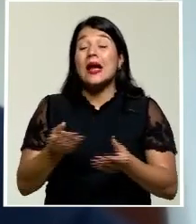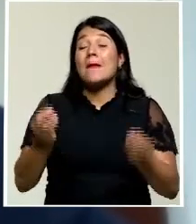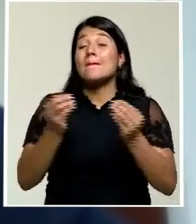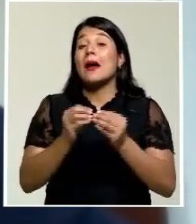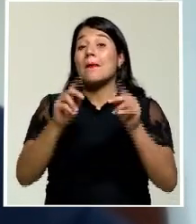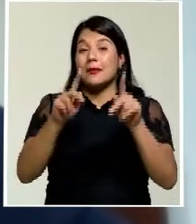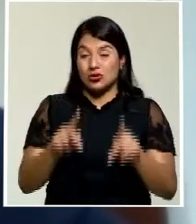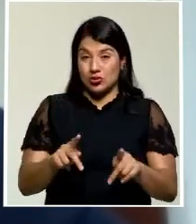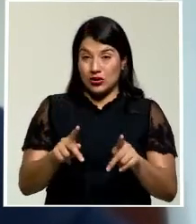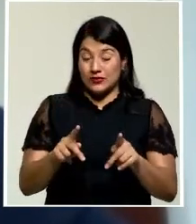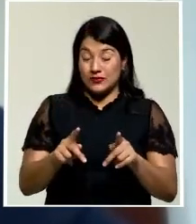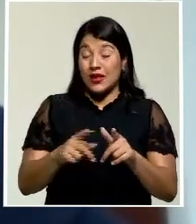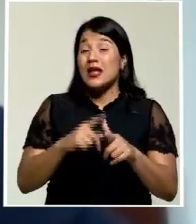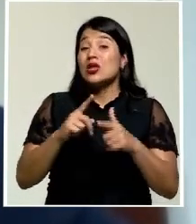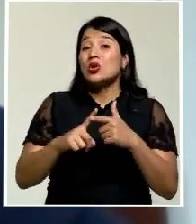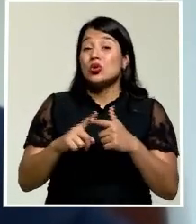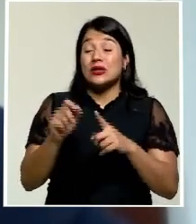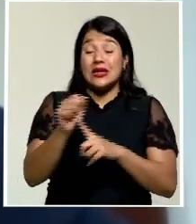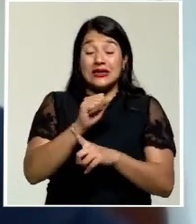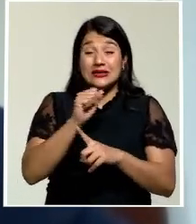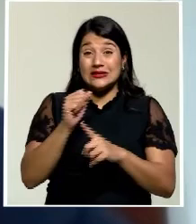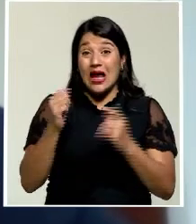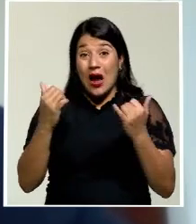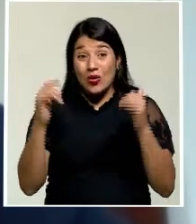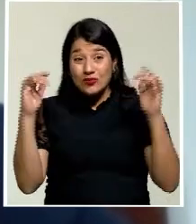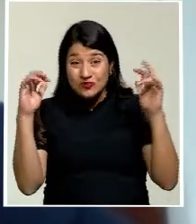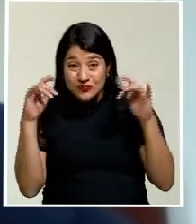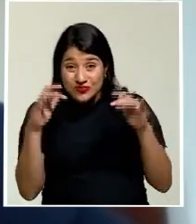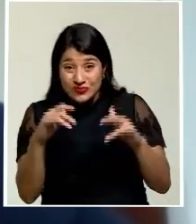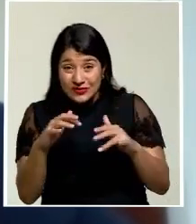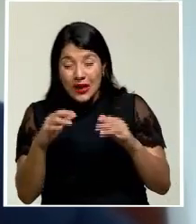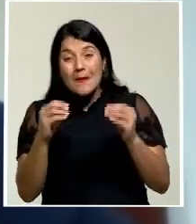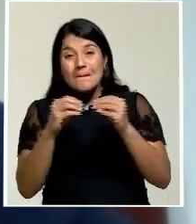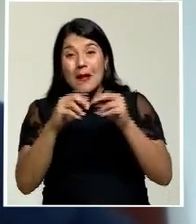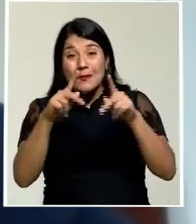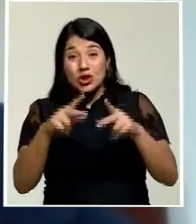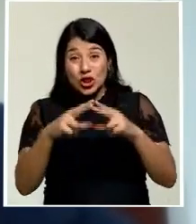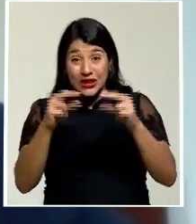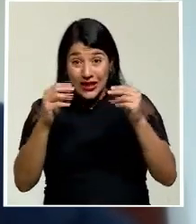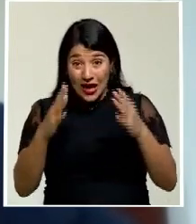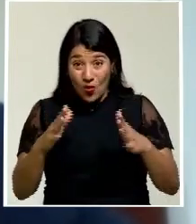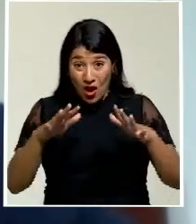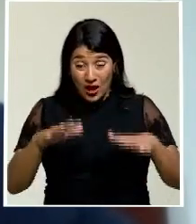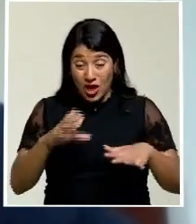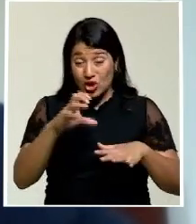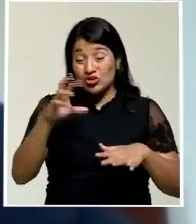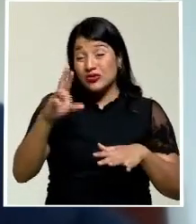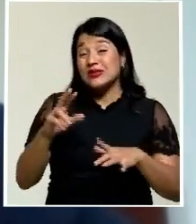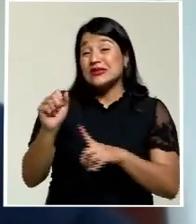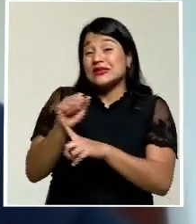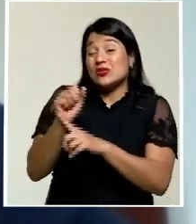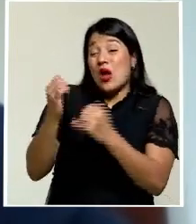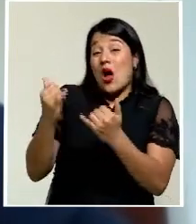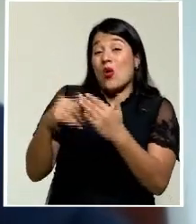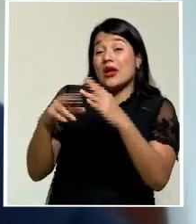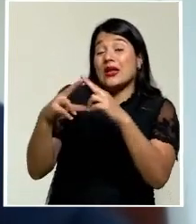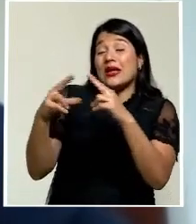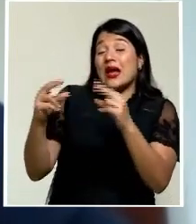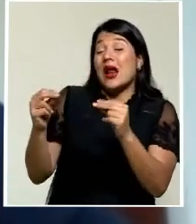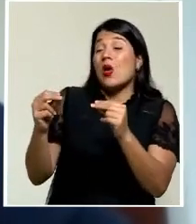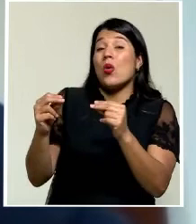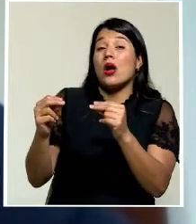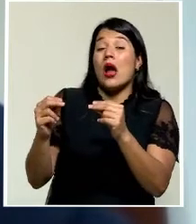situación política de Nicaragua ha generado cierta inestabilidad en la población y muchos